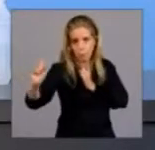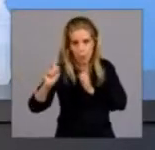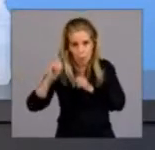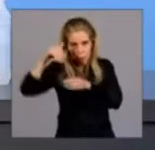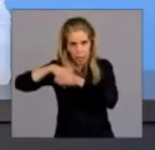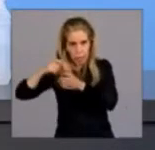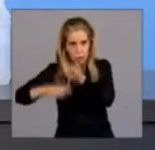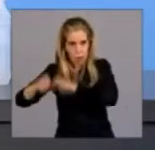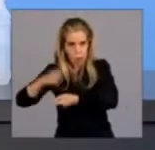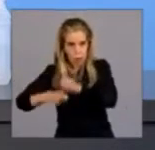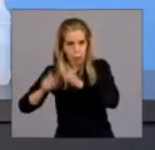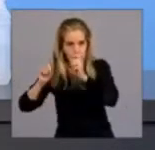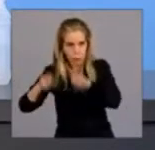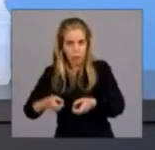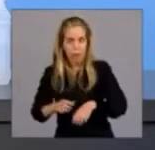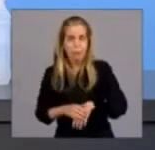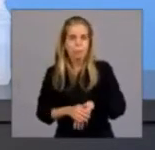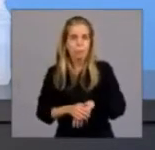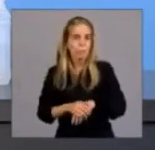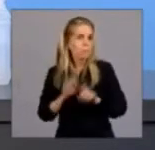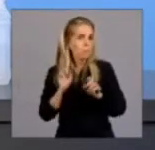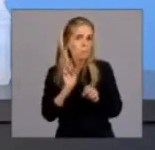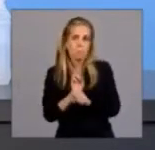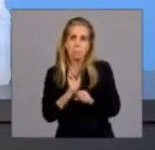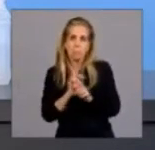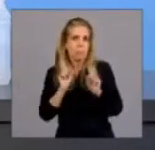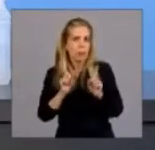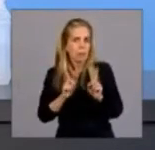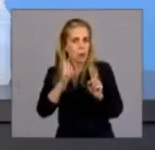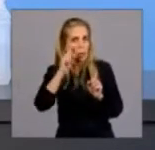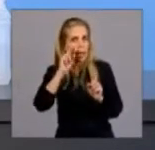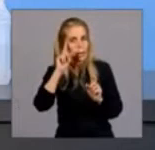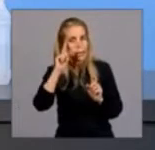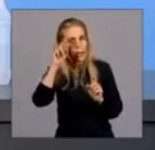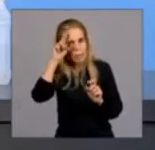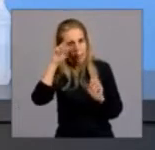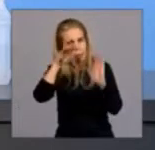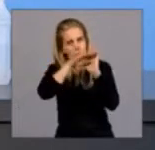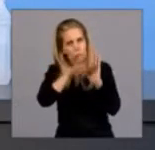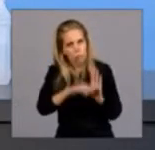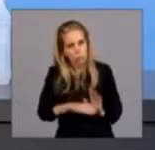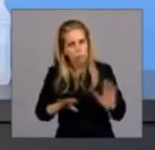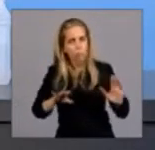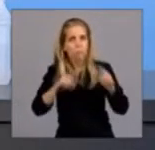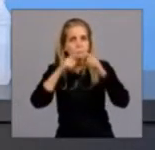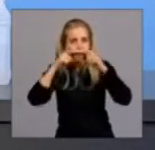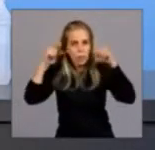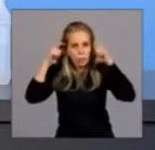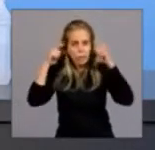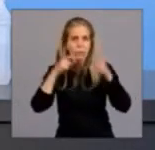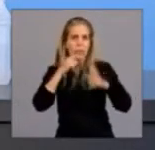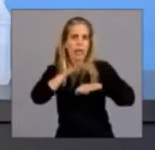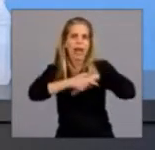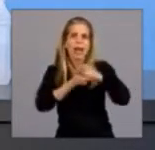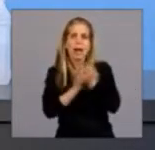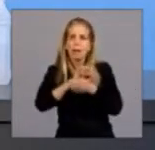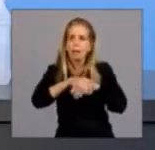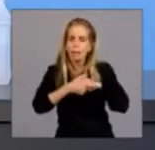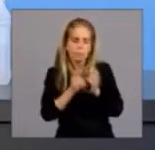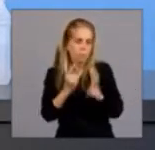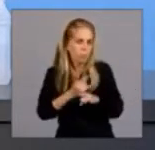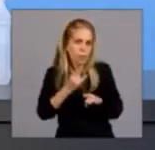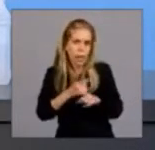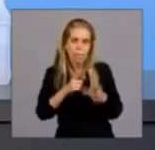Van a seguir, vamos a seguir cuidando las condiciones que siempre recomendamos, tapabocas, la higiene de las manos,